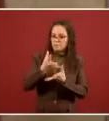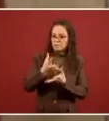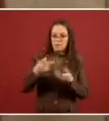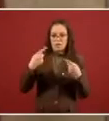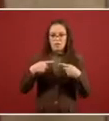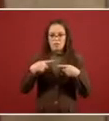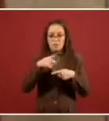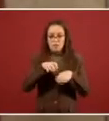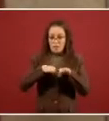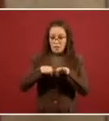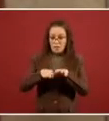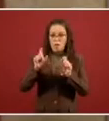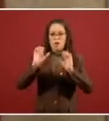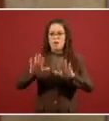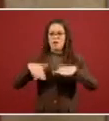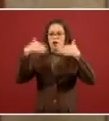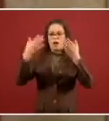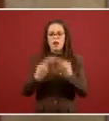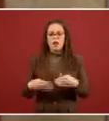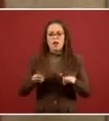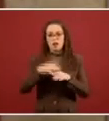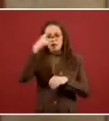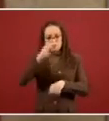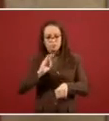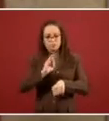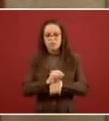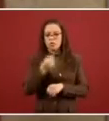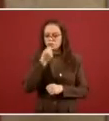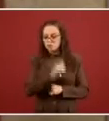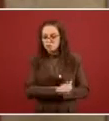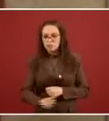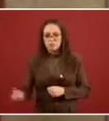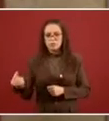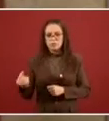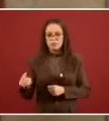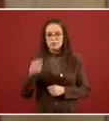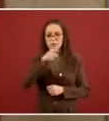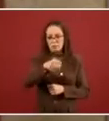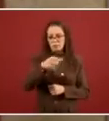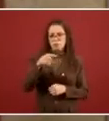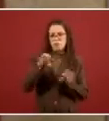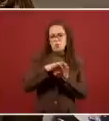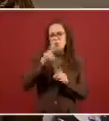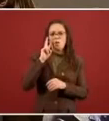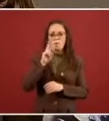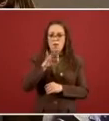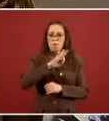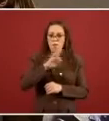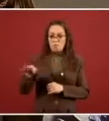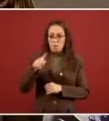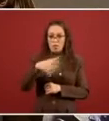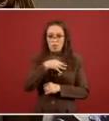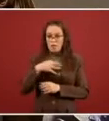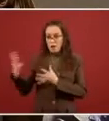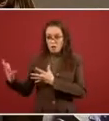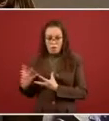trabaja llega a casa para proteger a los niños y si usted cree que es conveniente llevar a los niños al trabajo? En